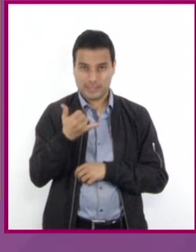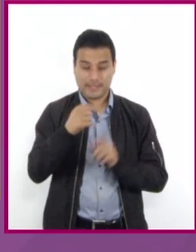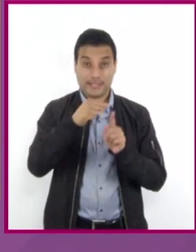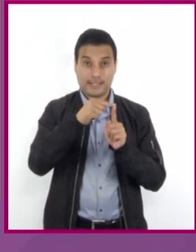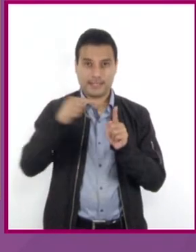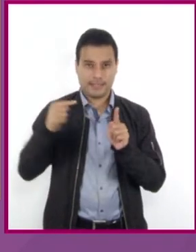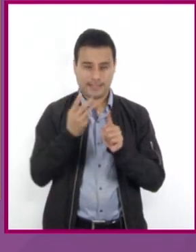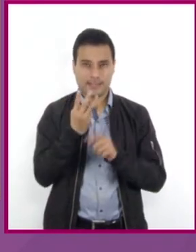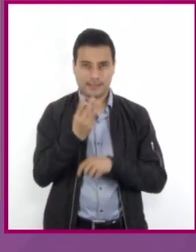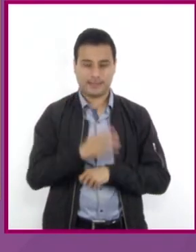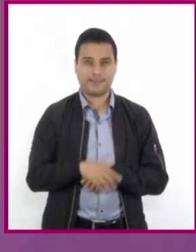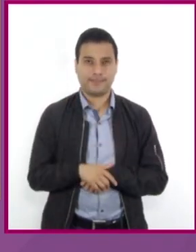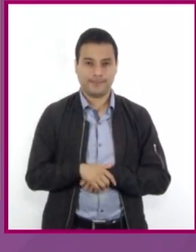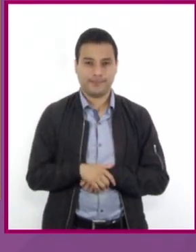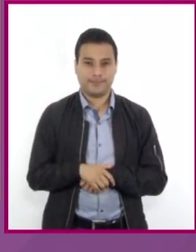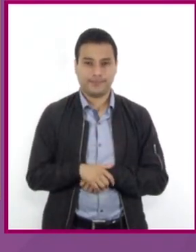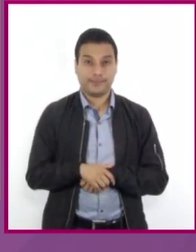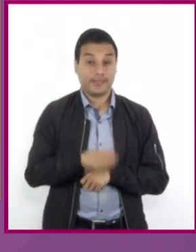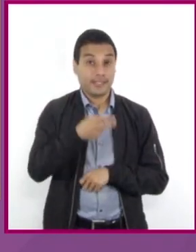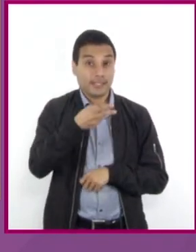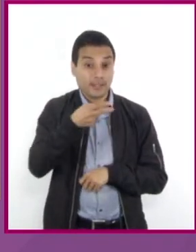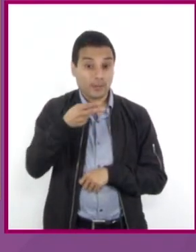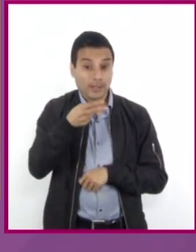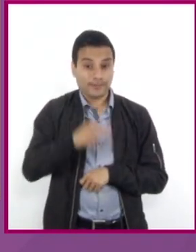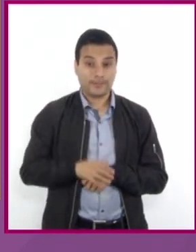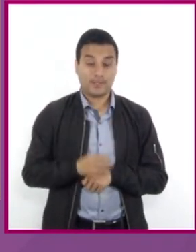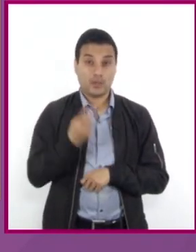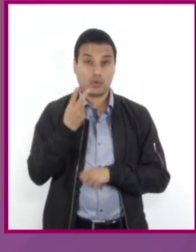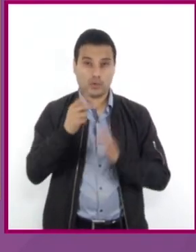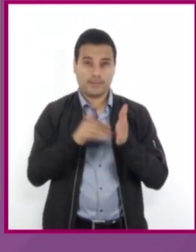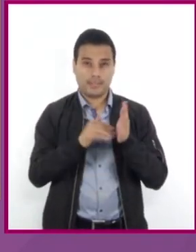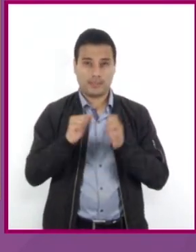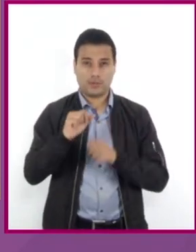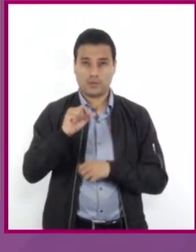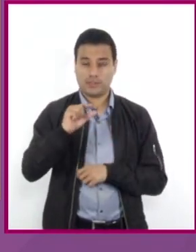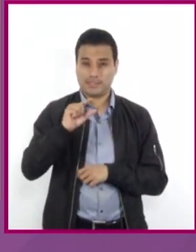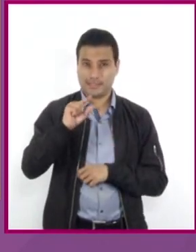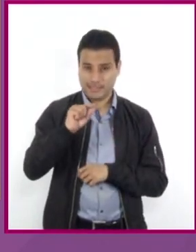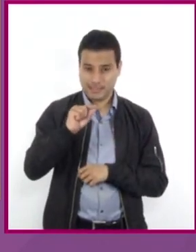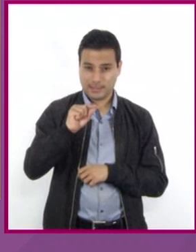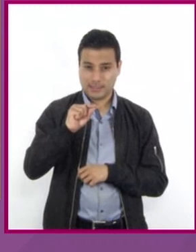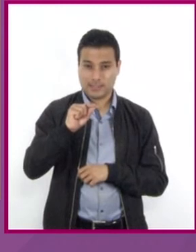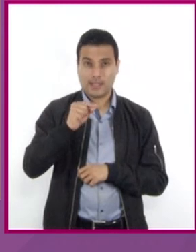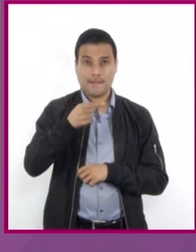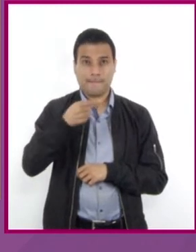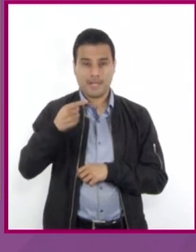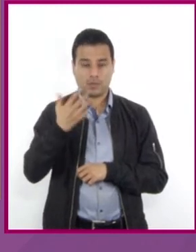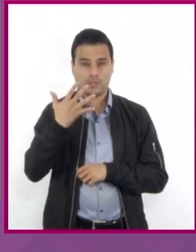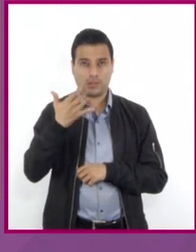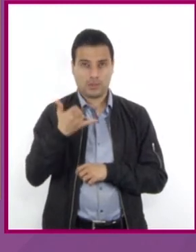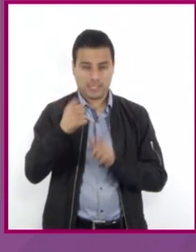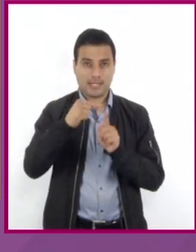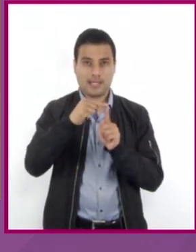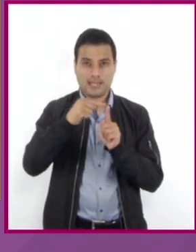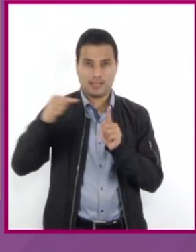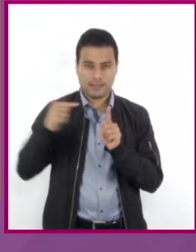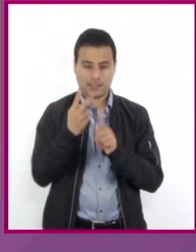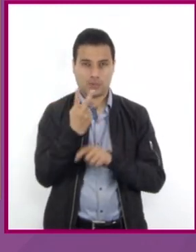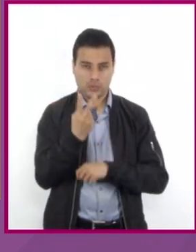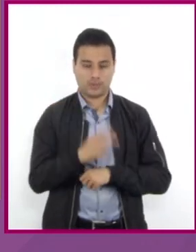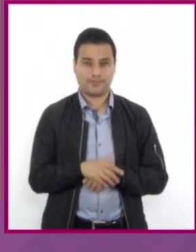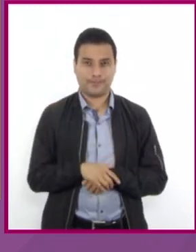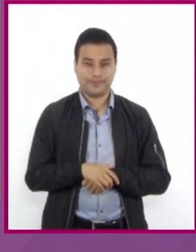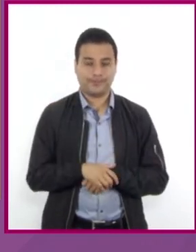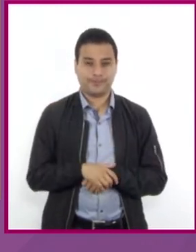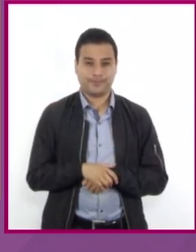dividido entre 3 que es igual a 2670 menos 5Y todo dividido entre 2